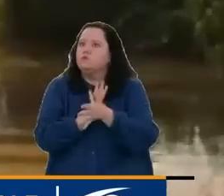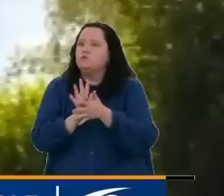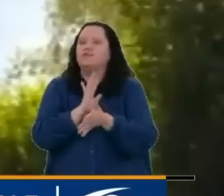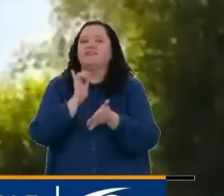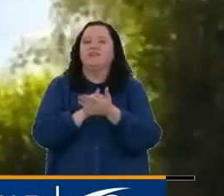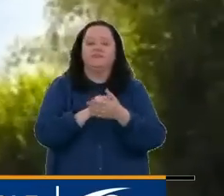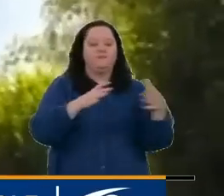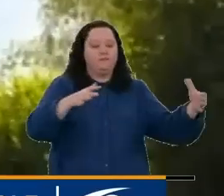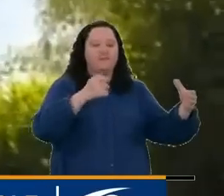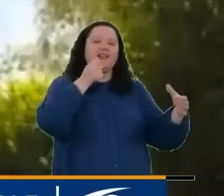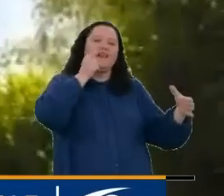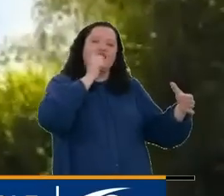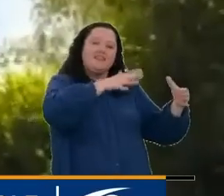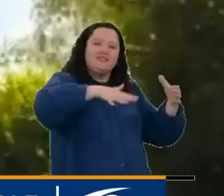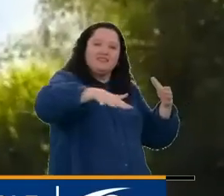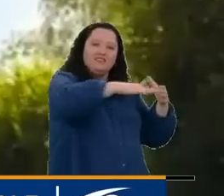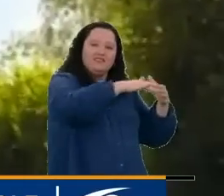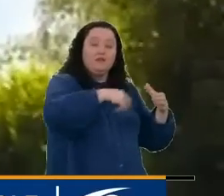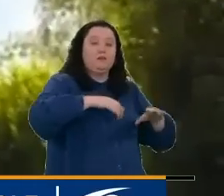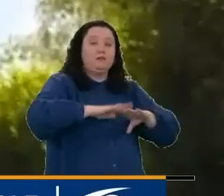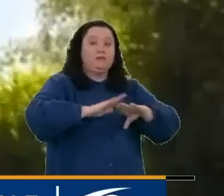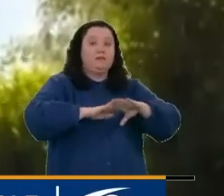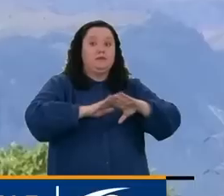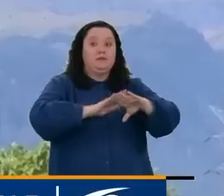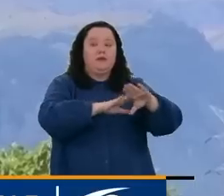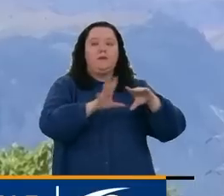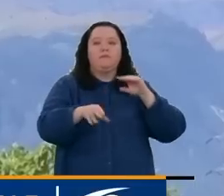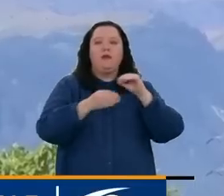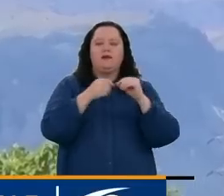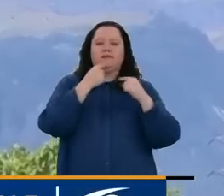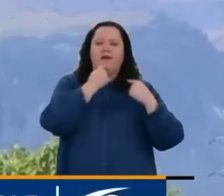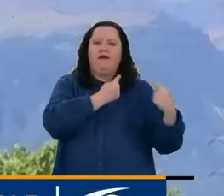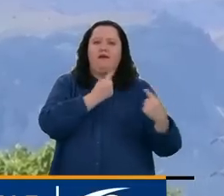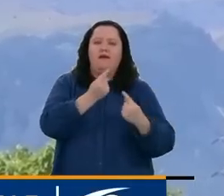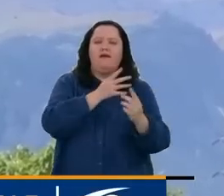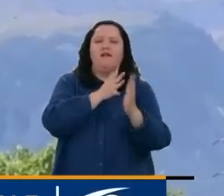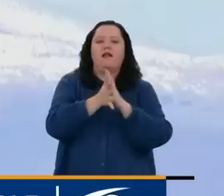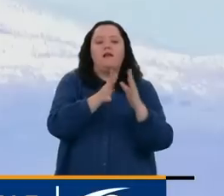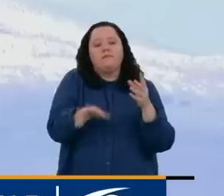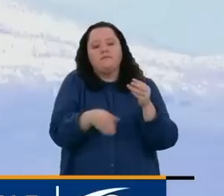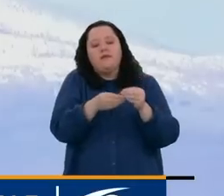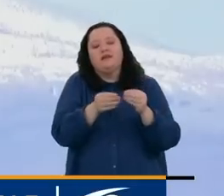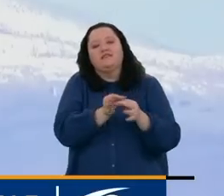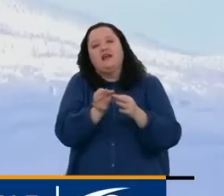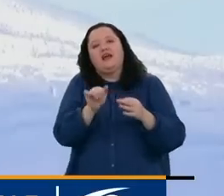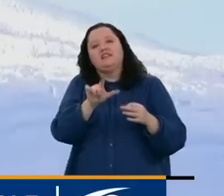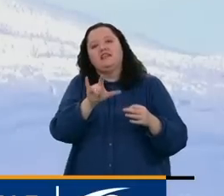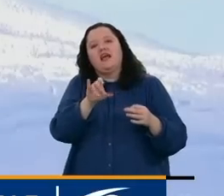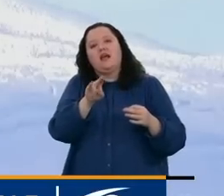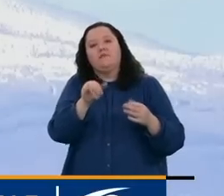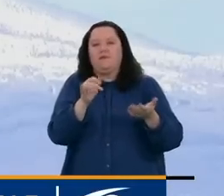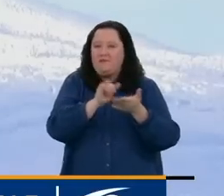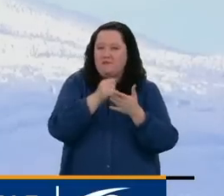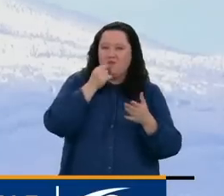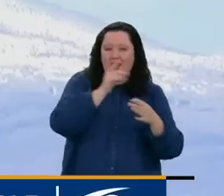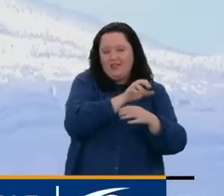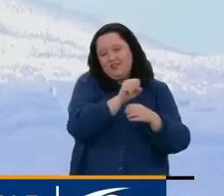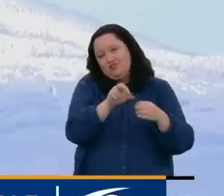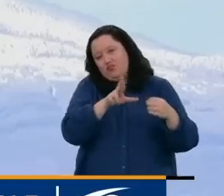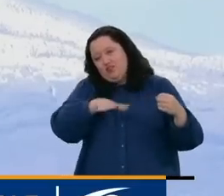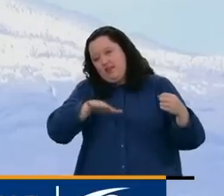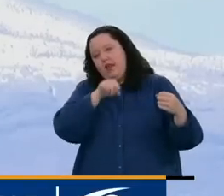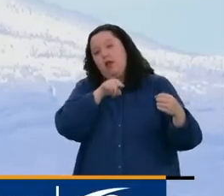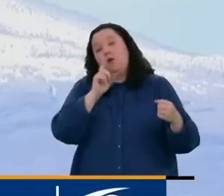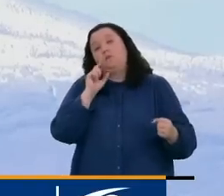del sur de Caldas que declararon calamidad pública, se sumó con esta declaratoria el municipio de Anserma en el occidente del departamento por las